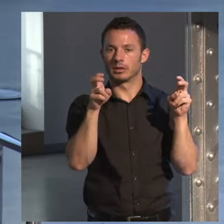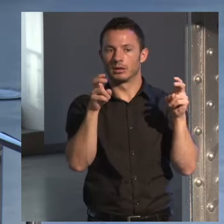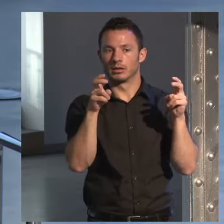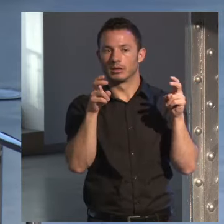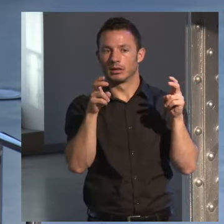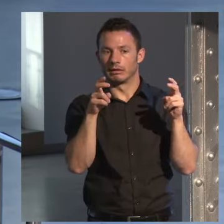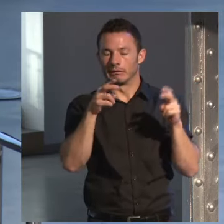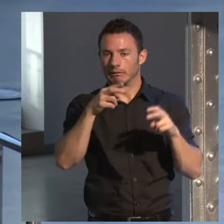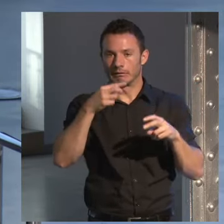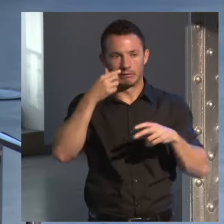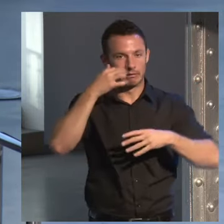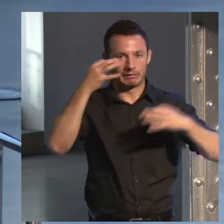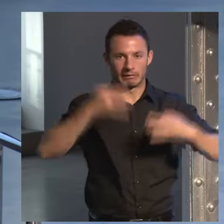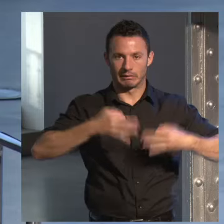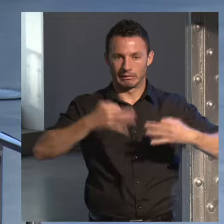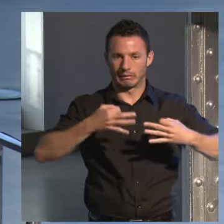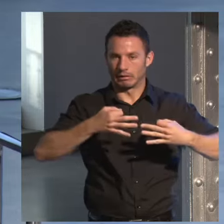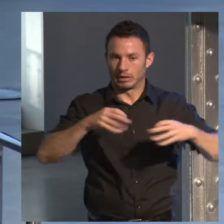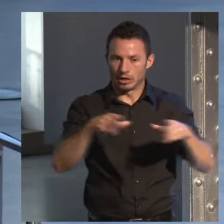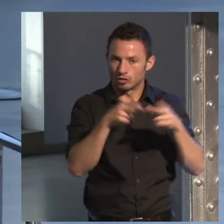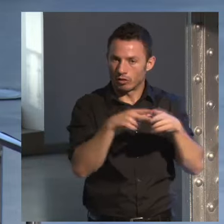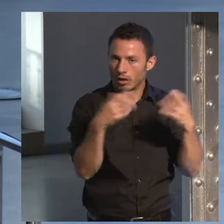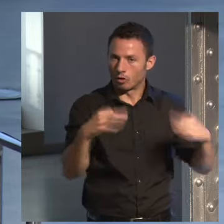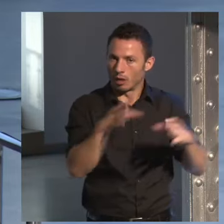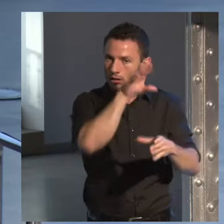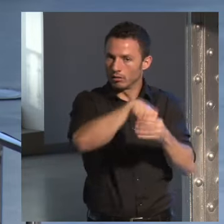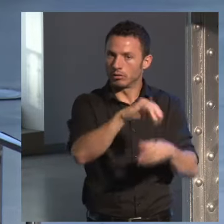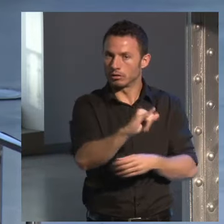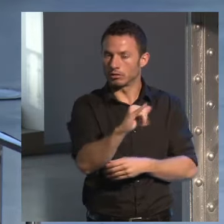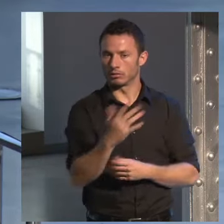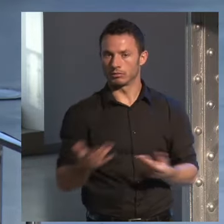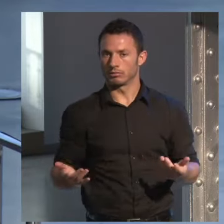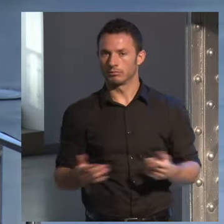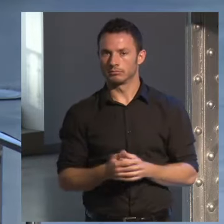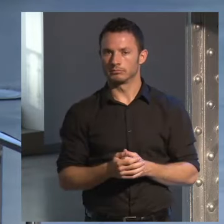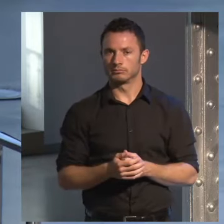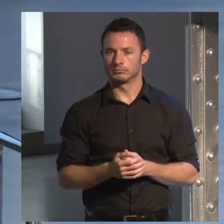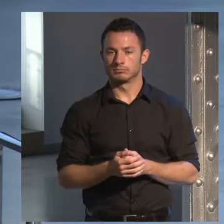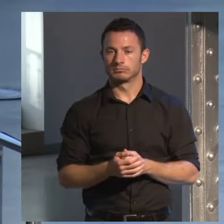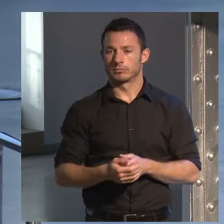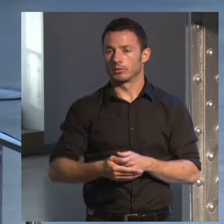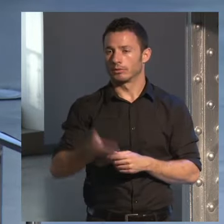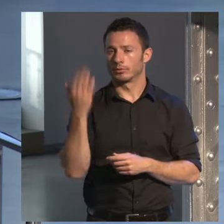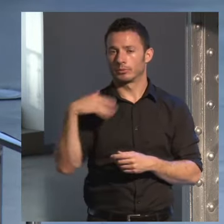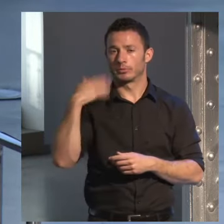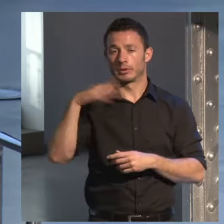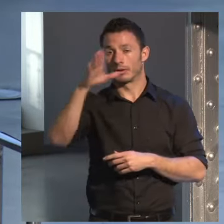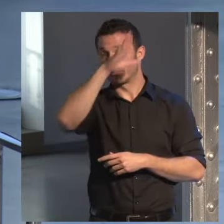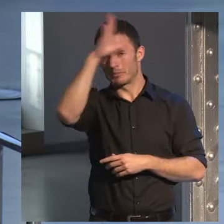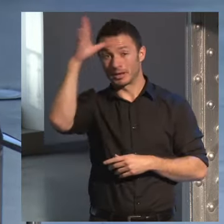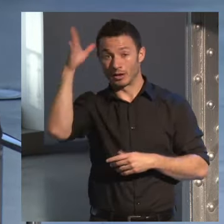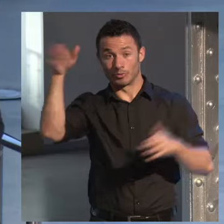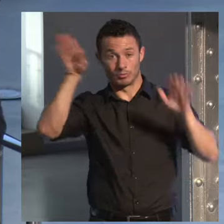naturaleza en la sociedad más normal daba una cena una noche de verano en mi casa